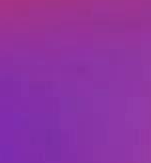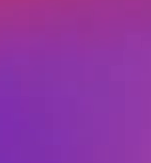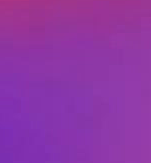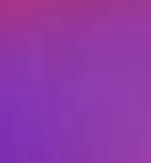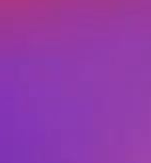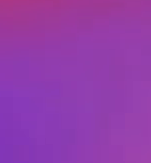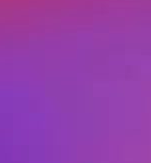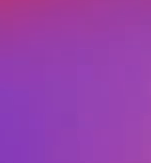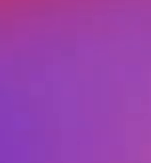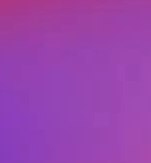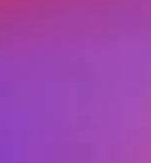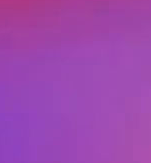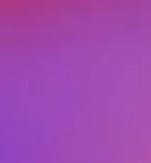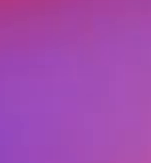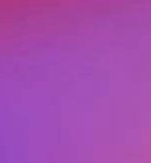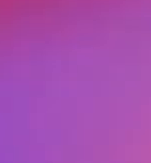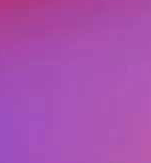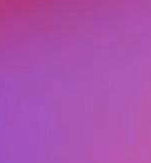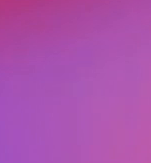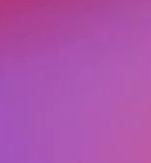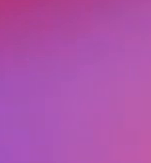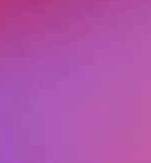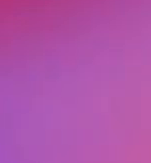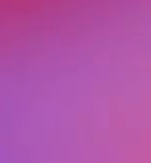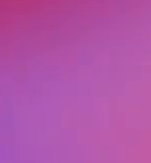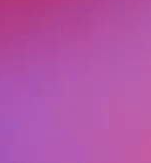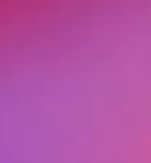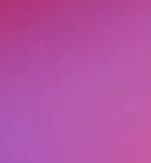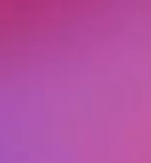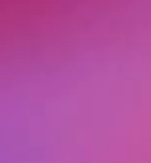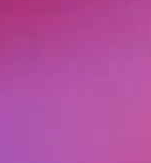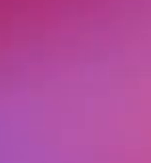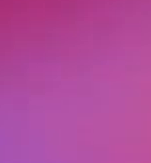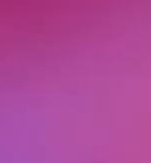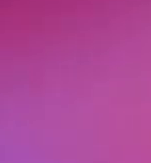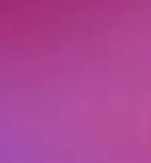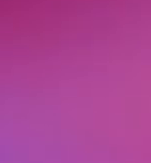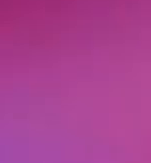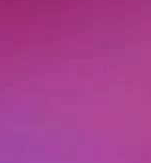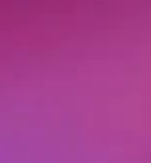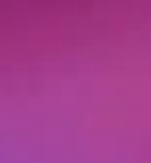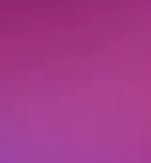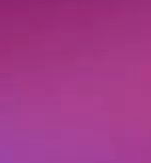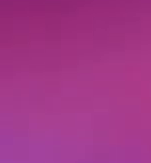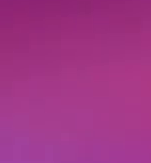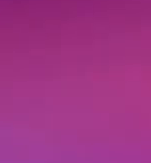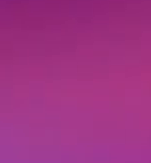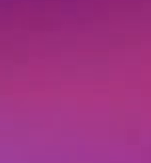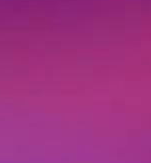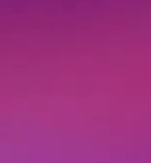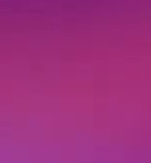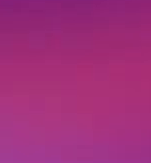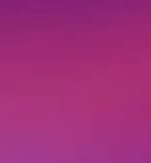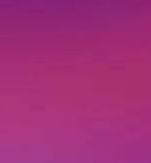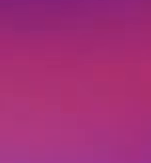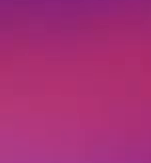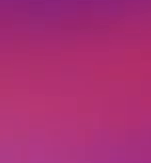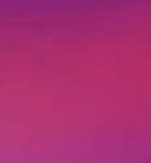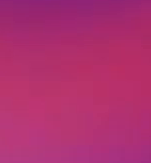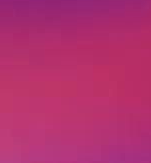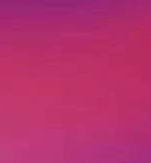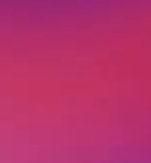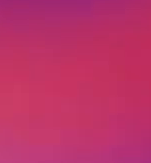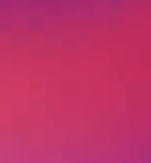Si requieres consultar los libros de texto en versión digital, recuerda que los puedes encontrar en la página conalitec.cep